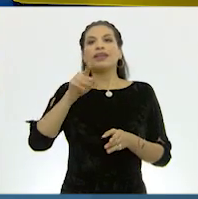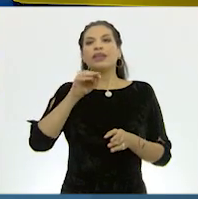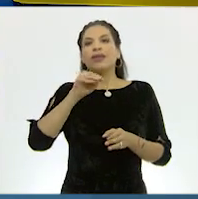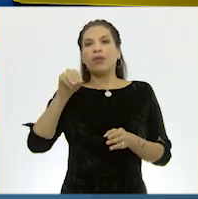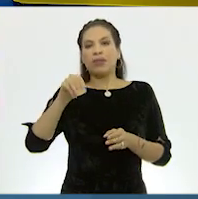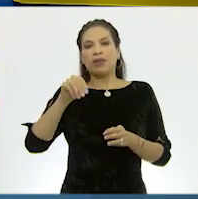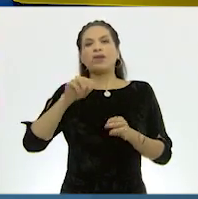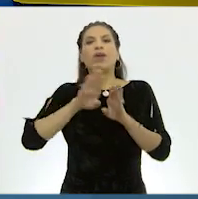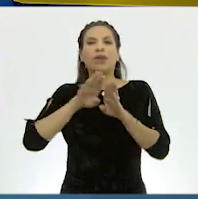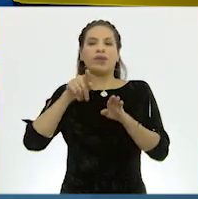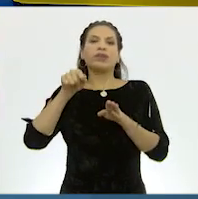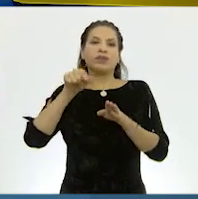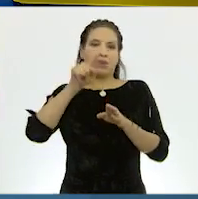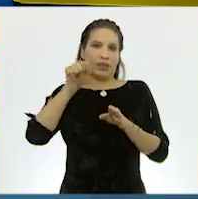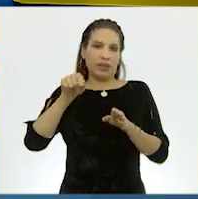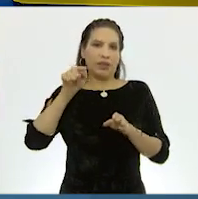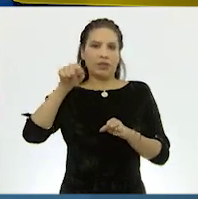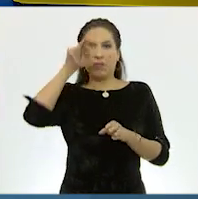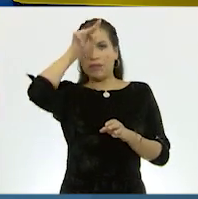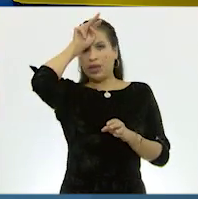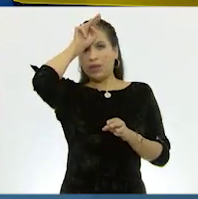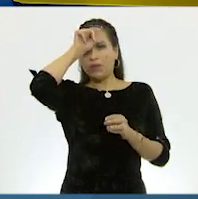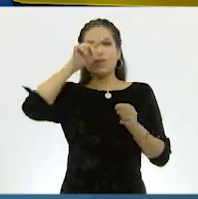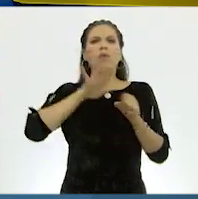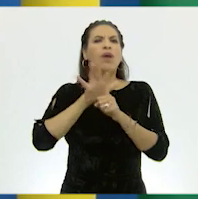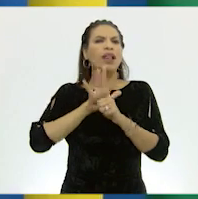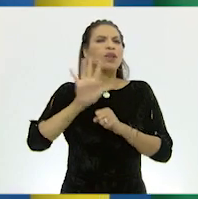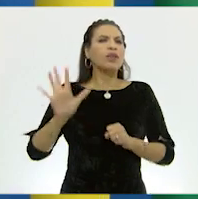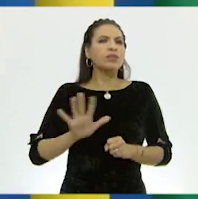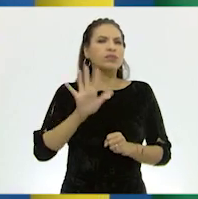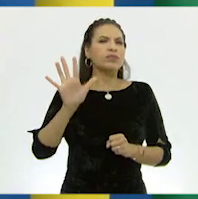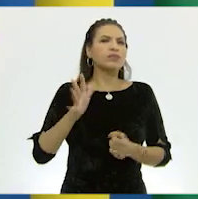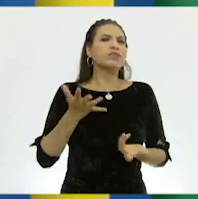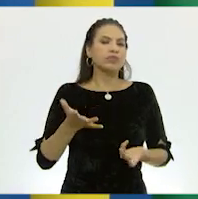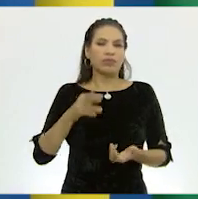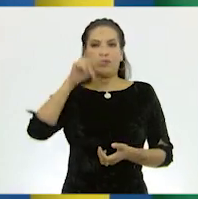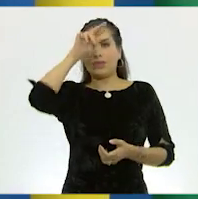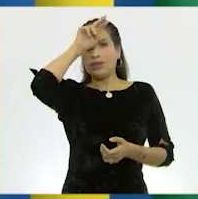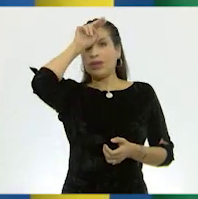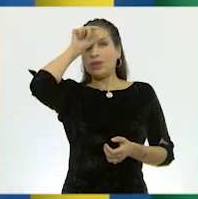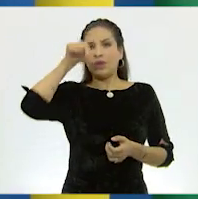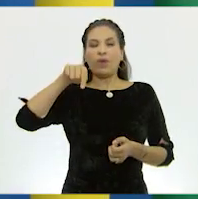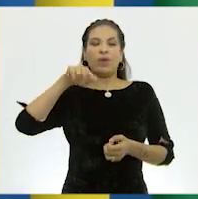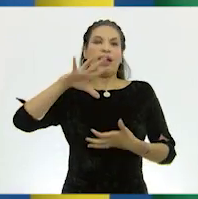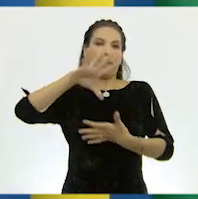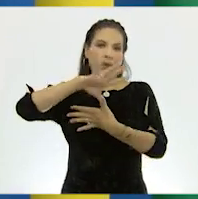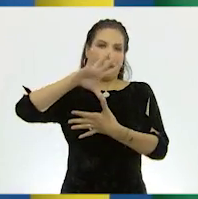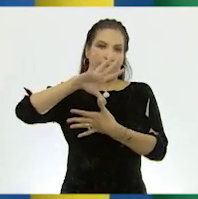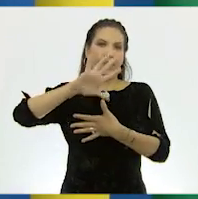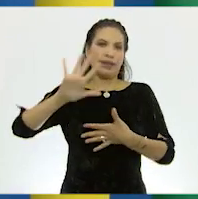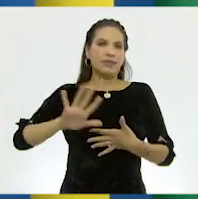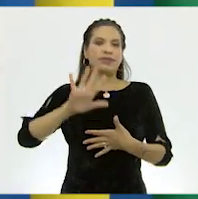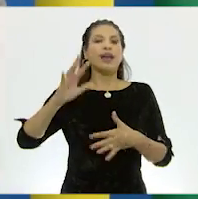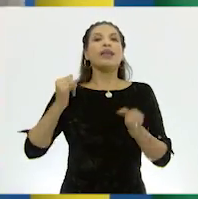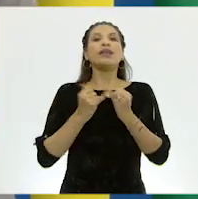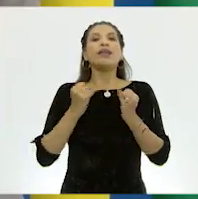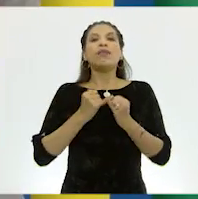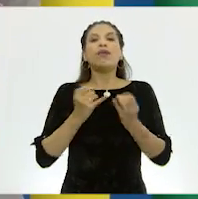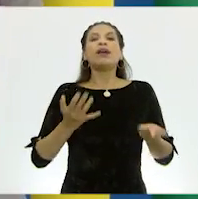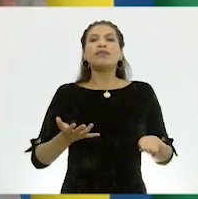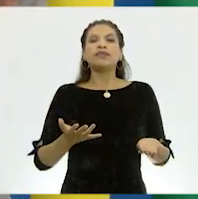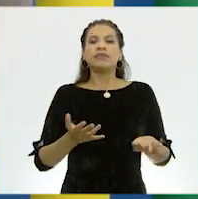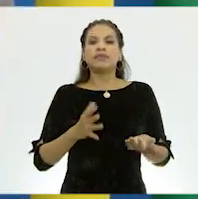cuadrado. Y Perú, ¿en qué continente está? Perú se encuentra en el continente americano. Y de paso, digo,